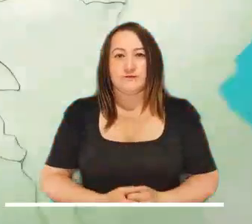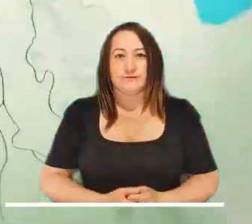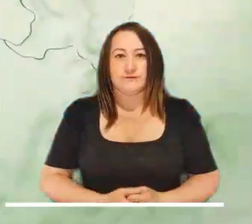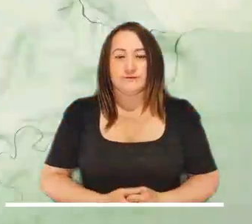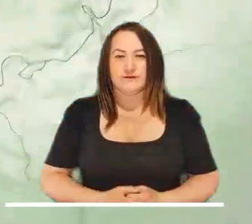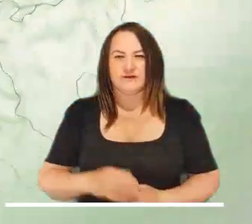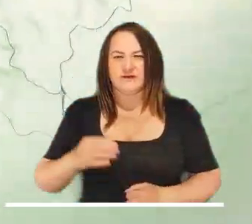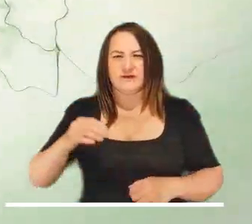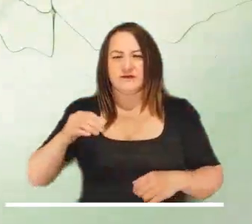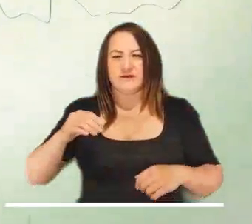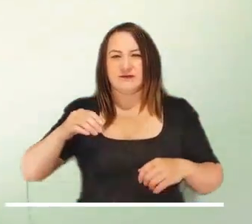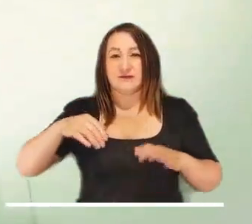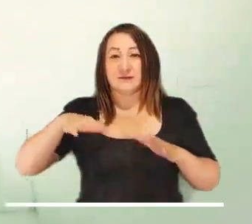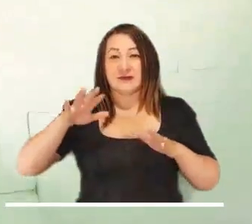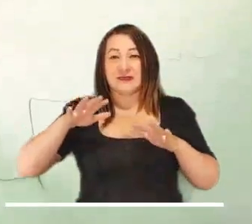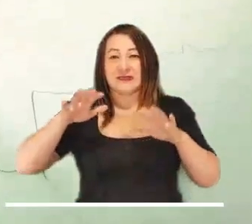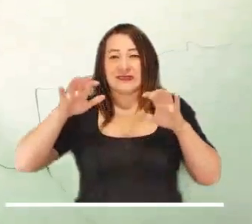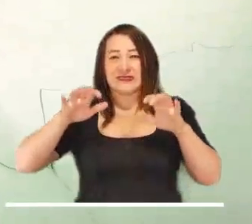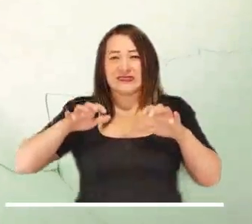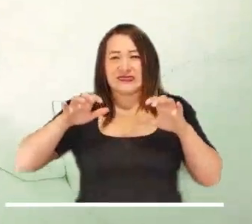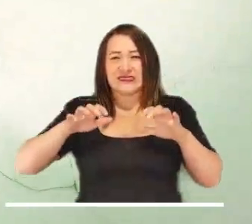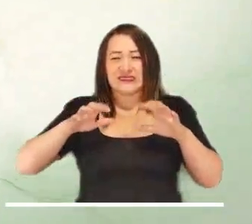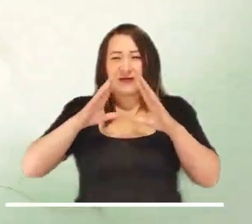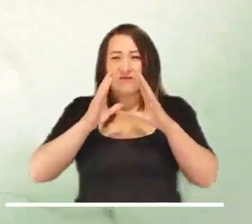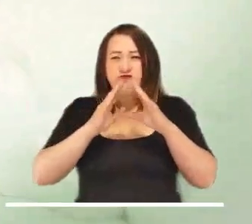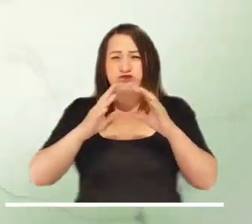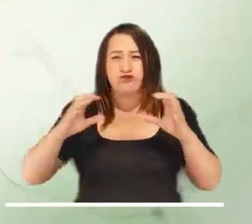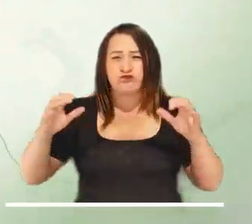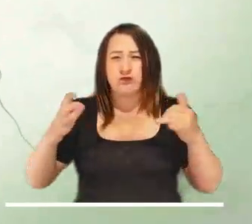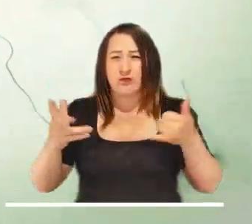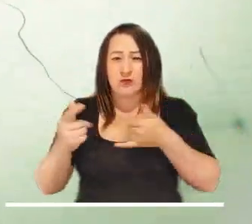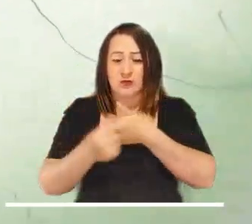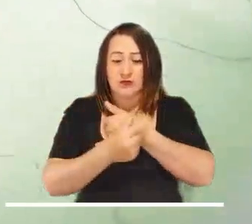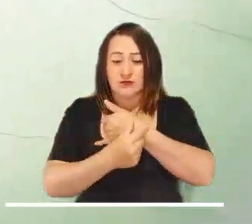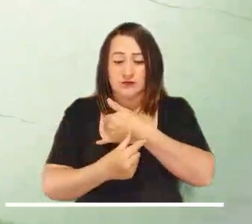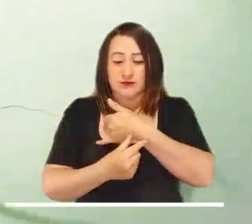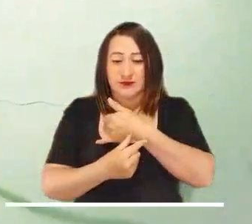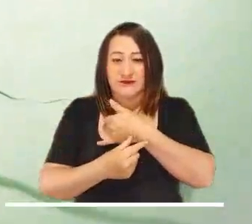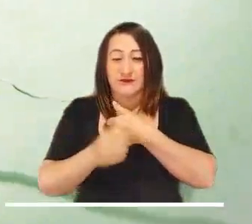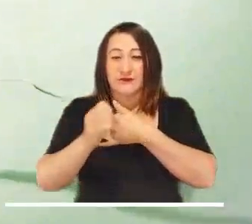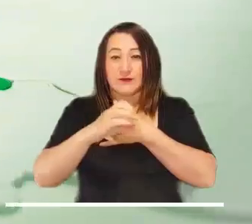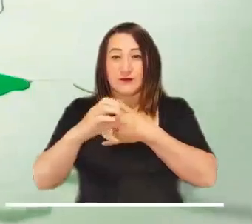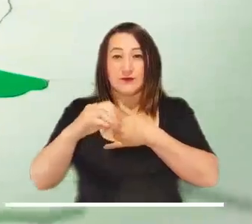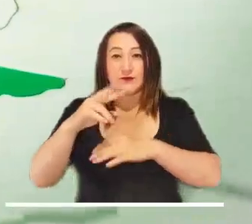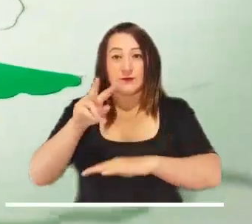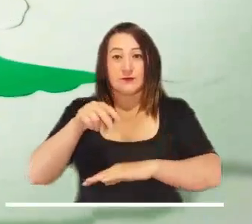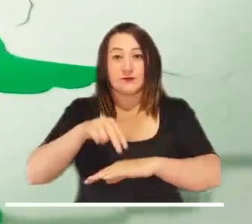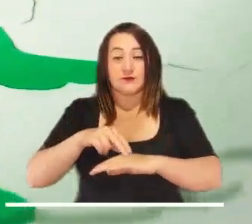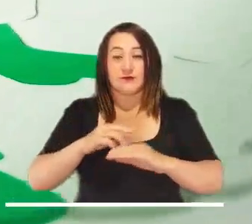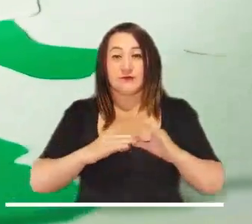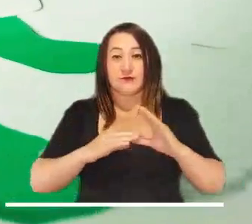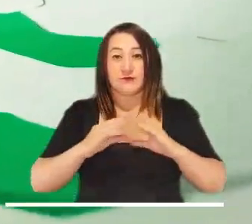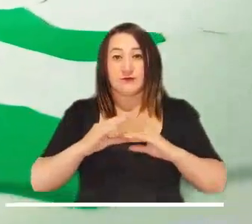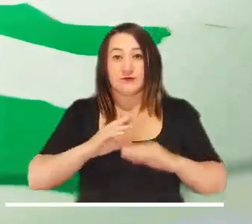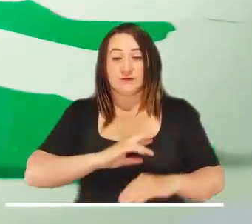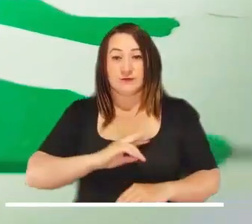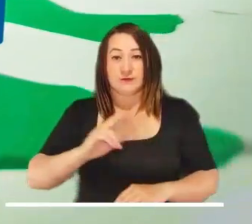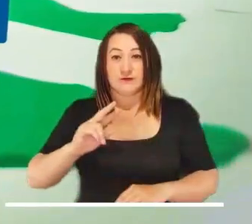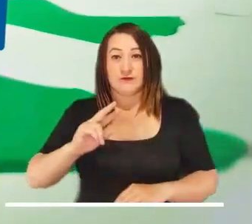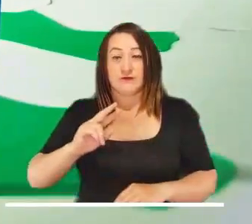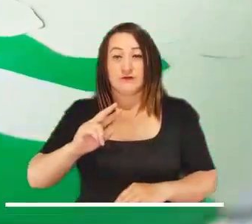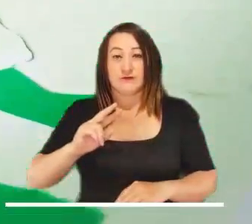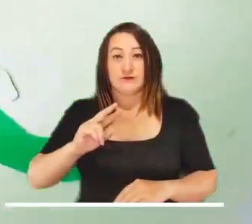La actividad irá en aumento en el Pacífico, pues se estiman nubes y lluvias importantes en el occidente de Nariño,